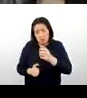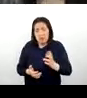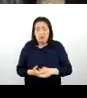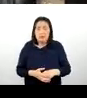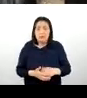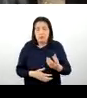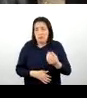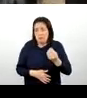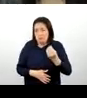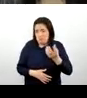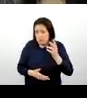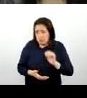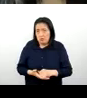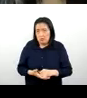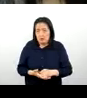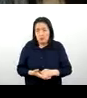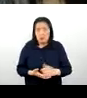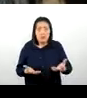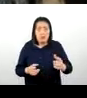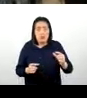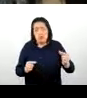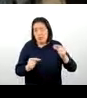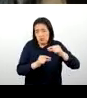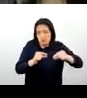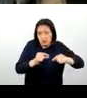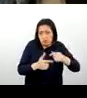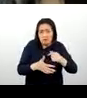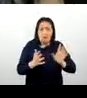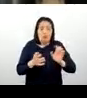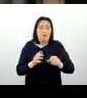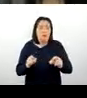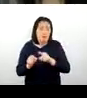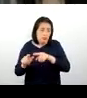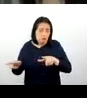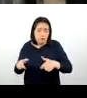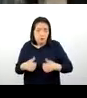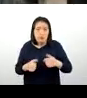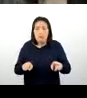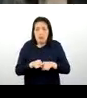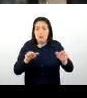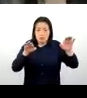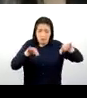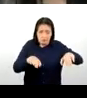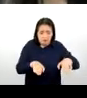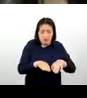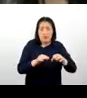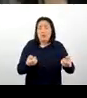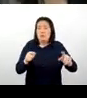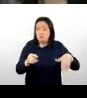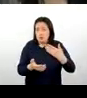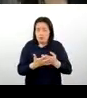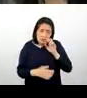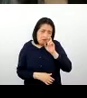porque bueno, pues la geografía lo permite y también es un hábitat, ¿no? Pero en el Valle de Zondondo uno al llegar puede